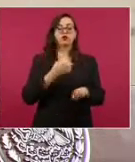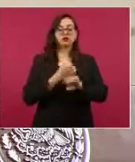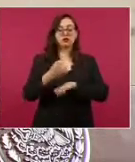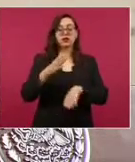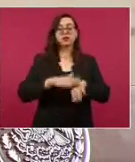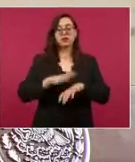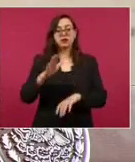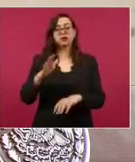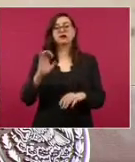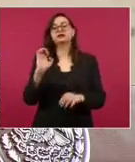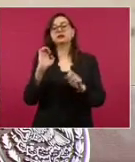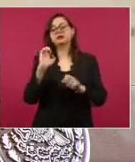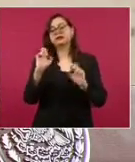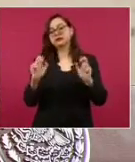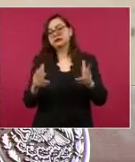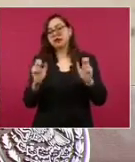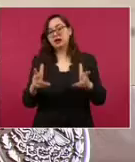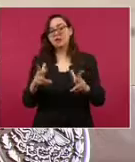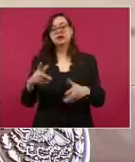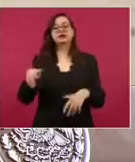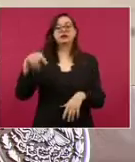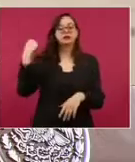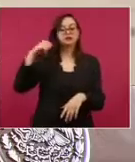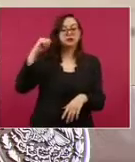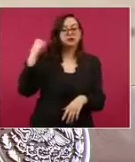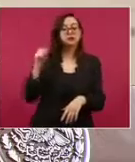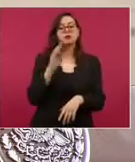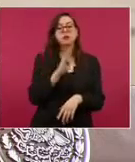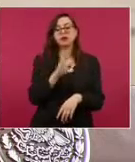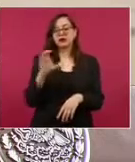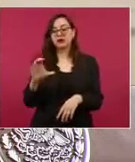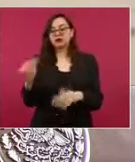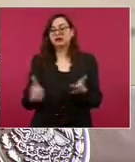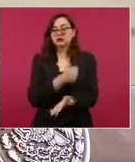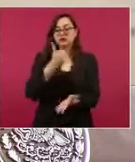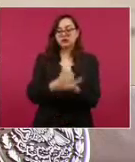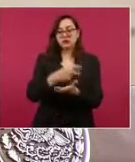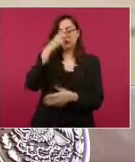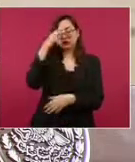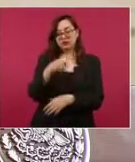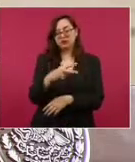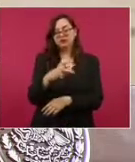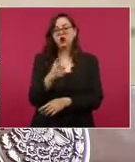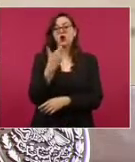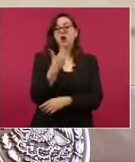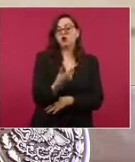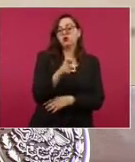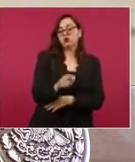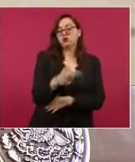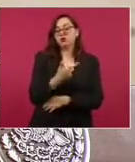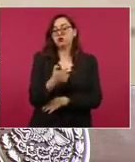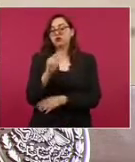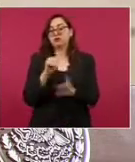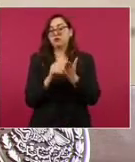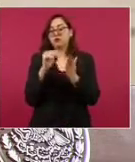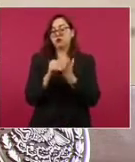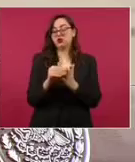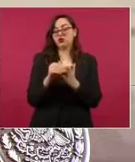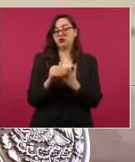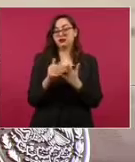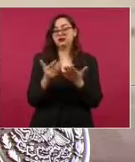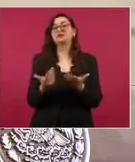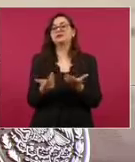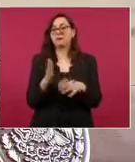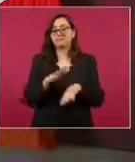Tabasco, en Baja California y en la Ciudad de México, con lo que se incrementarían 8.7 millones de personas, llegaríamos a